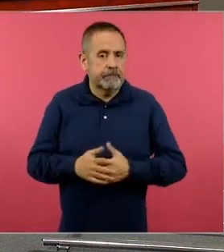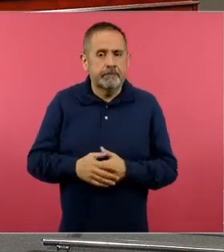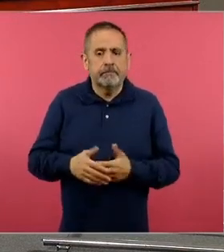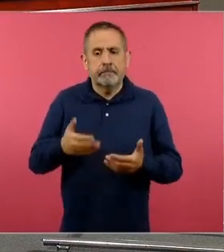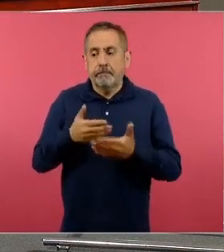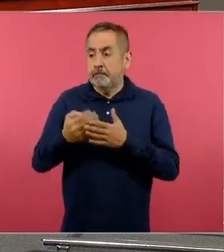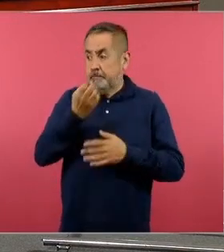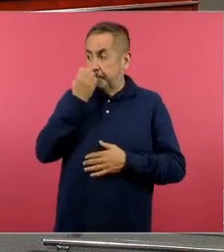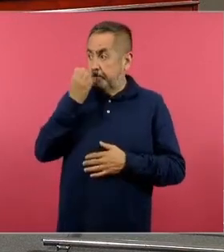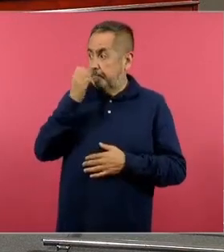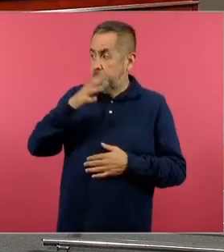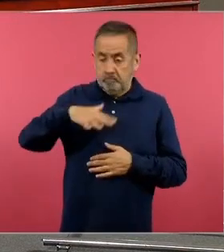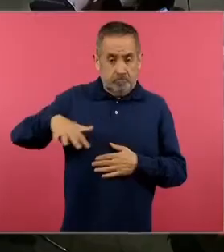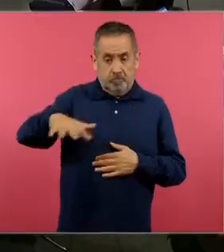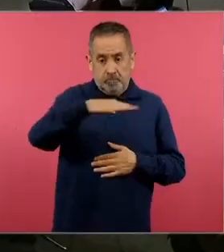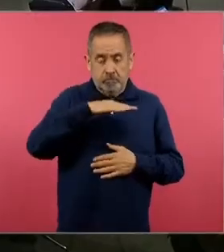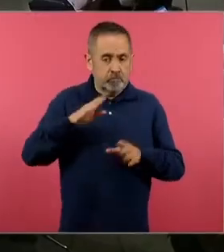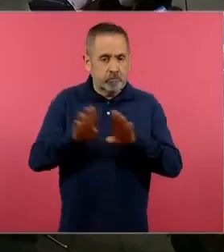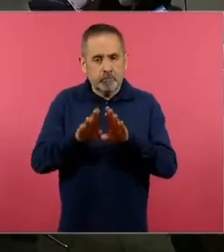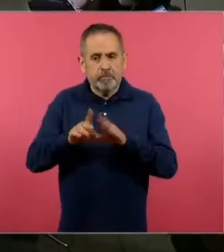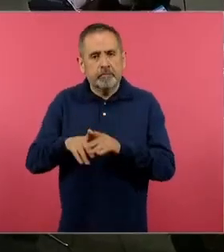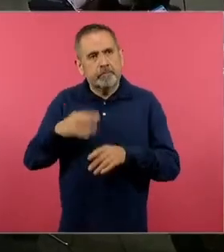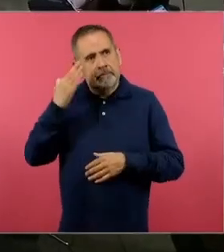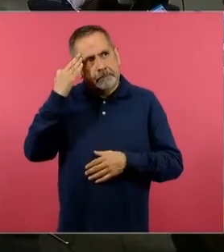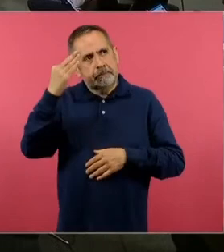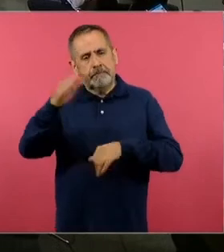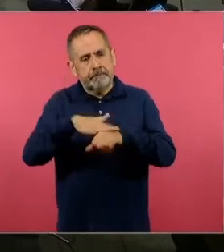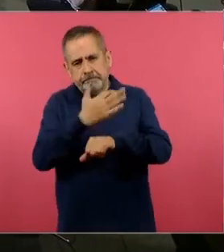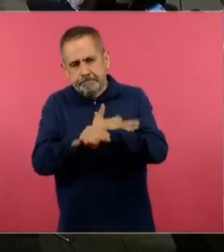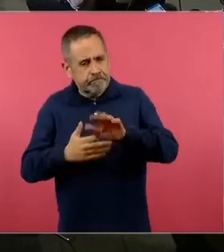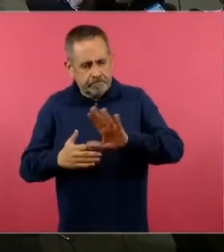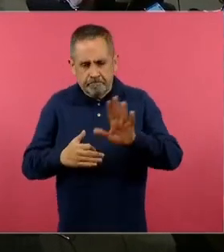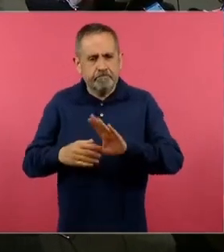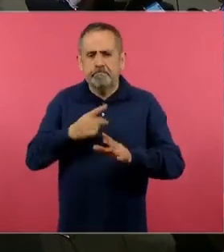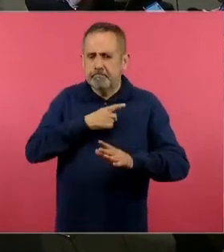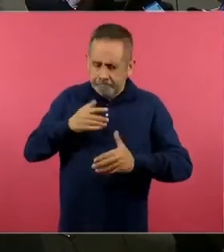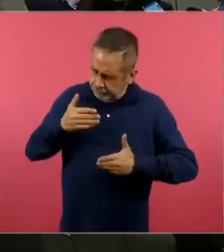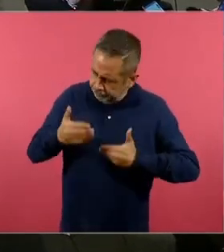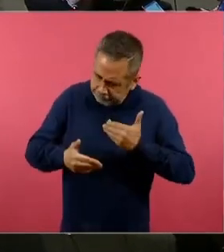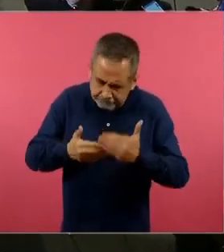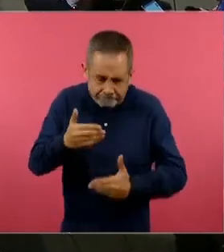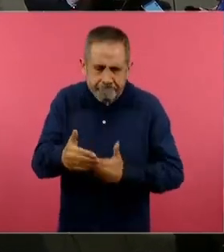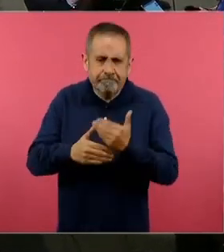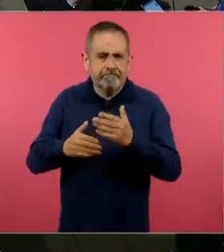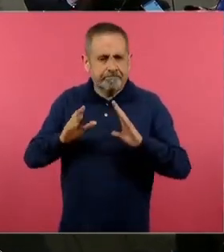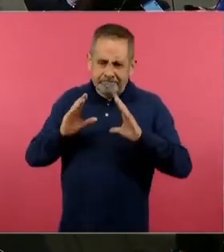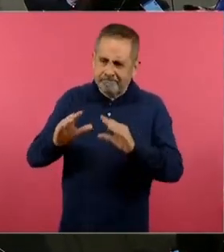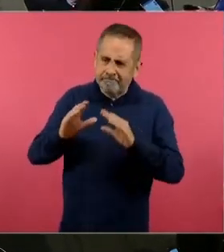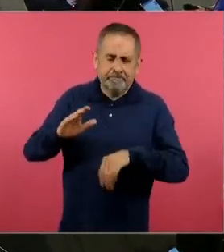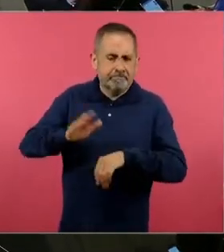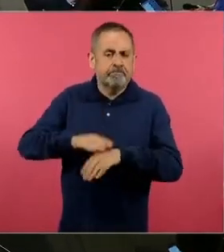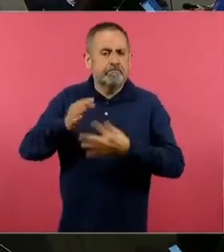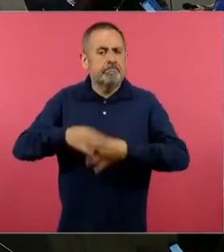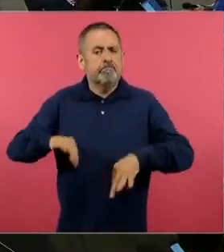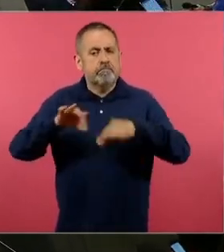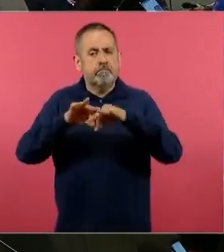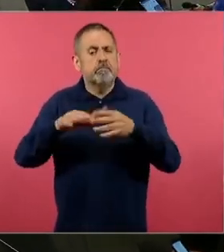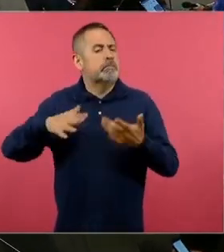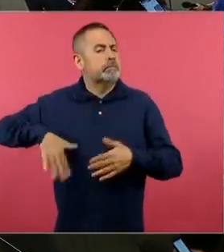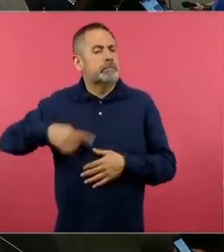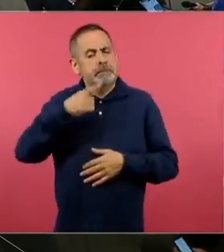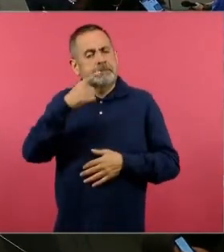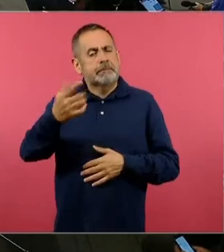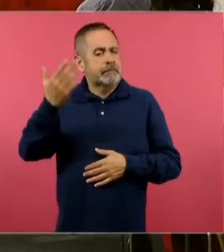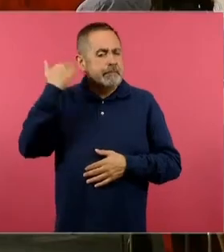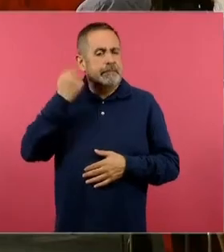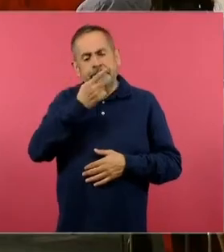la disciplina escolar pues tarda mucho en llegar justamente esos avances, entonces lo que estamos tratando de hacer como también ya lo decíamos en